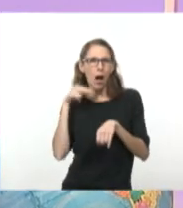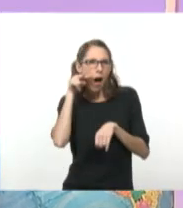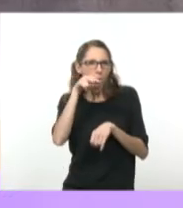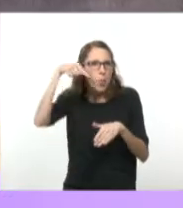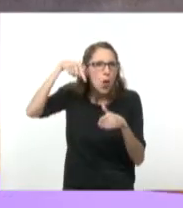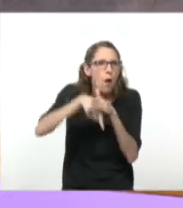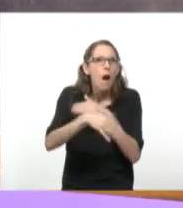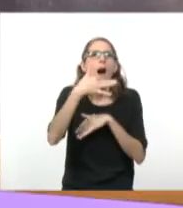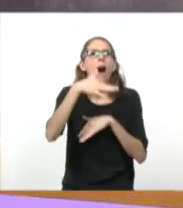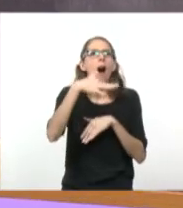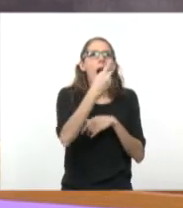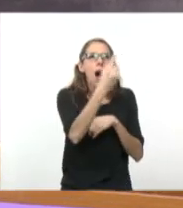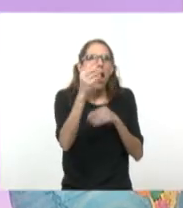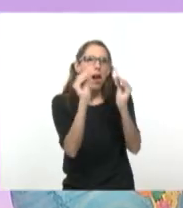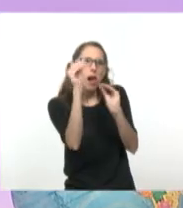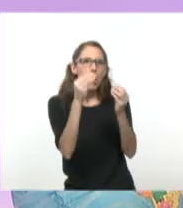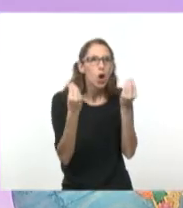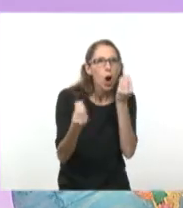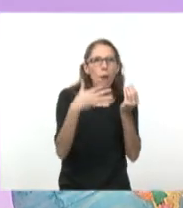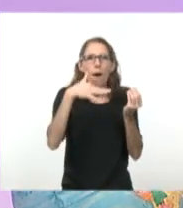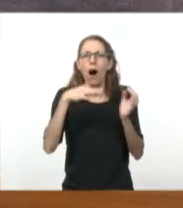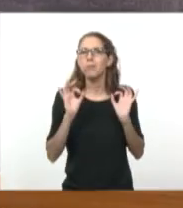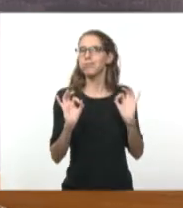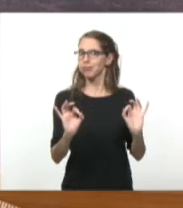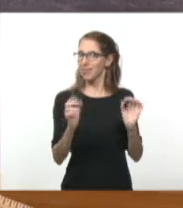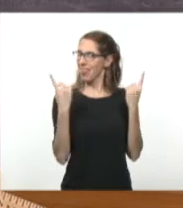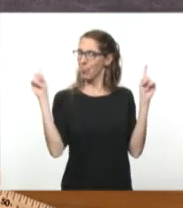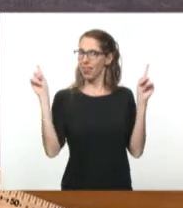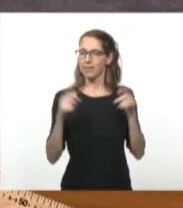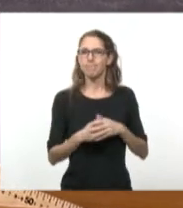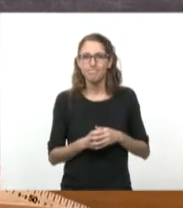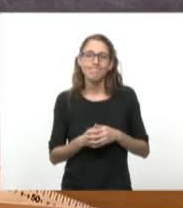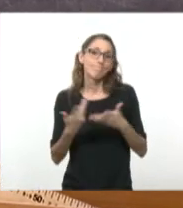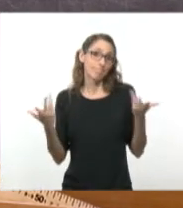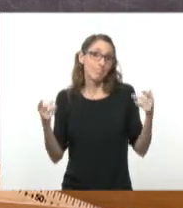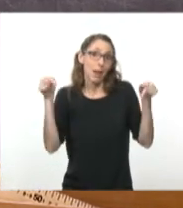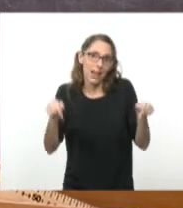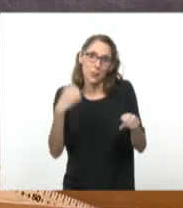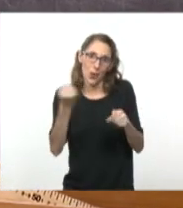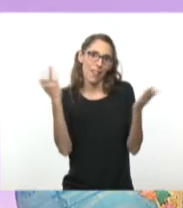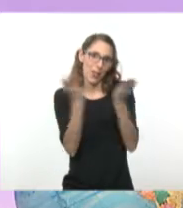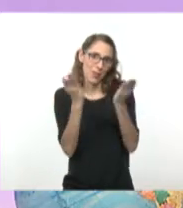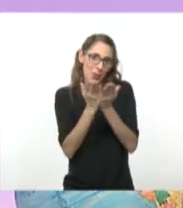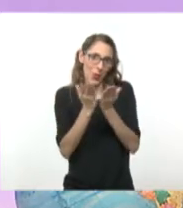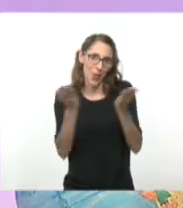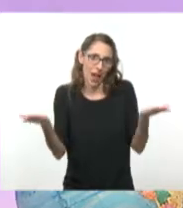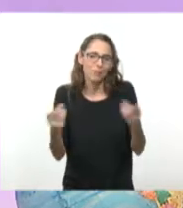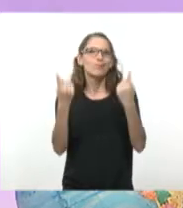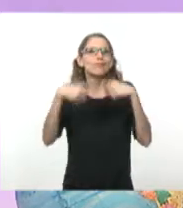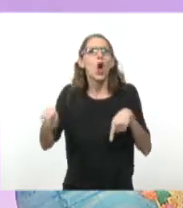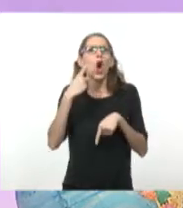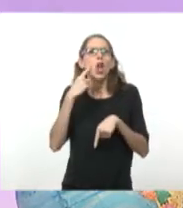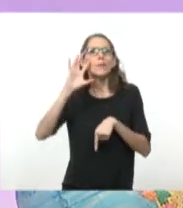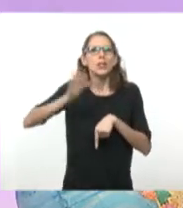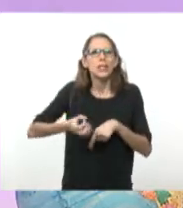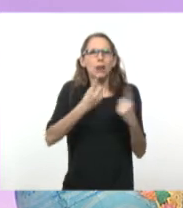uno de los elementos y entonces agudizar un poco la mirada. Para eso sirve también estudiar, ¿no? Digo, el conocimiento tiene que ver con